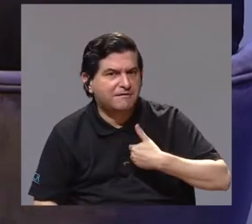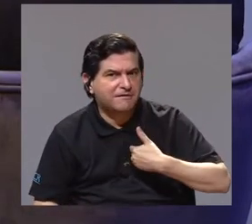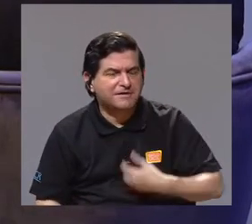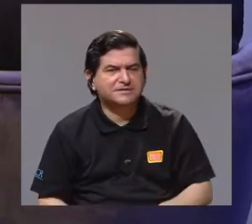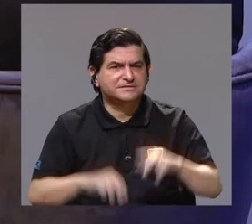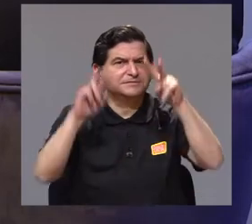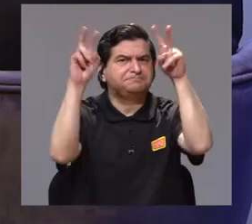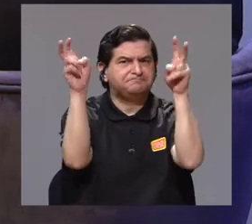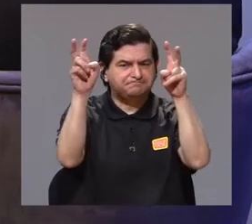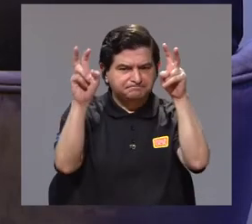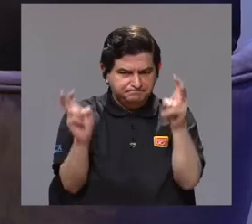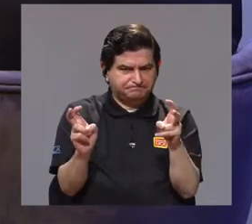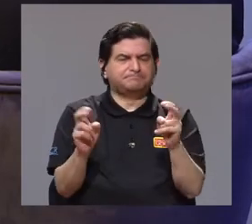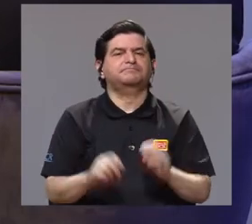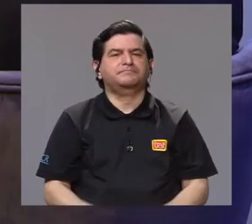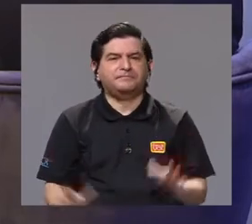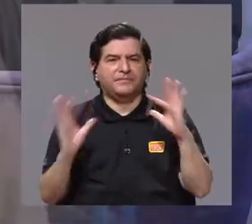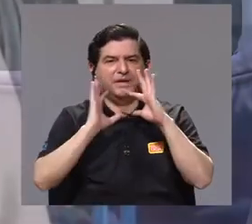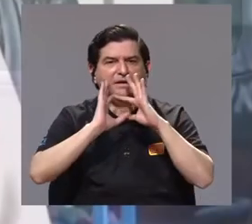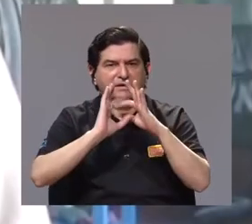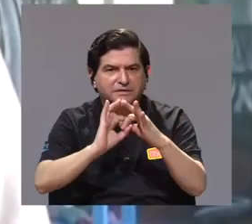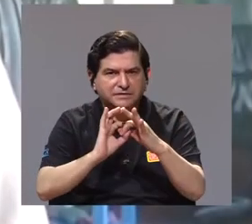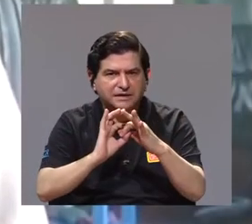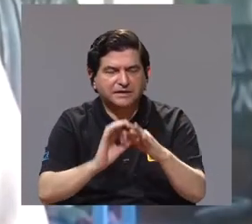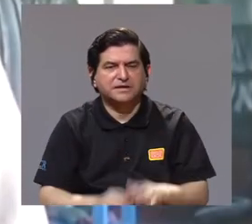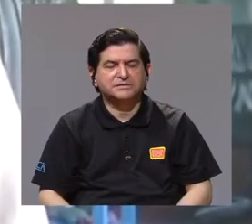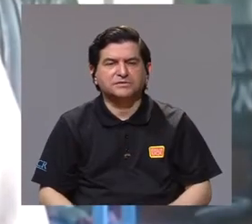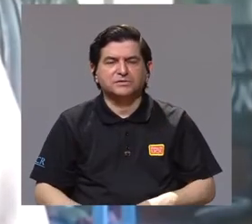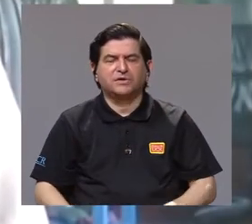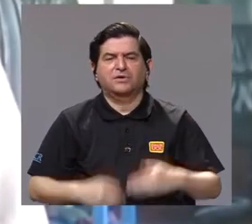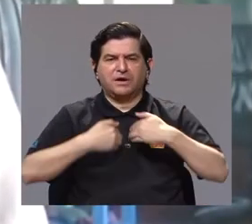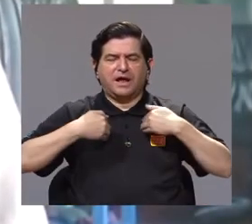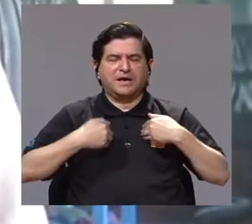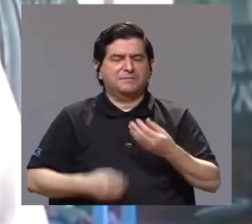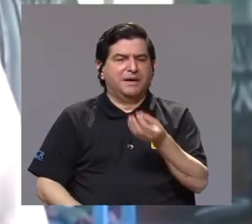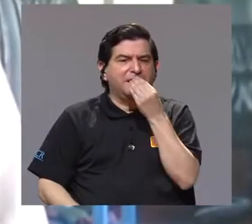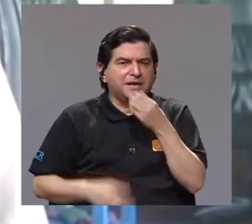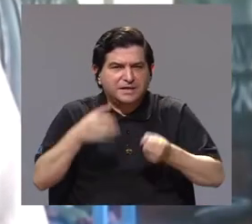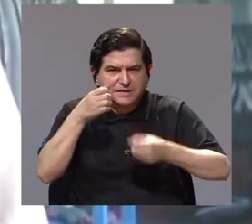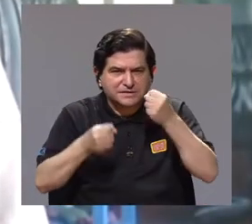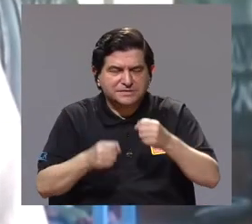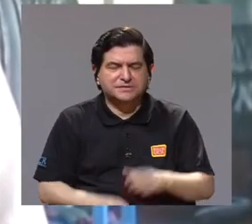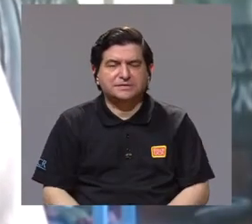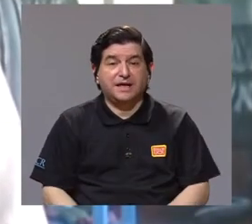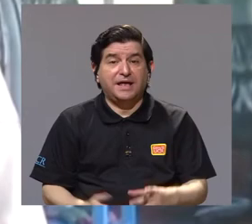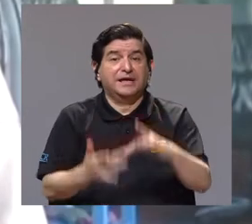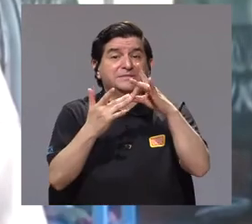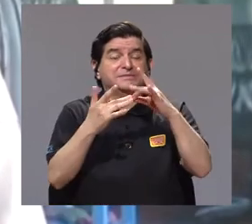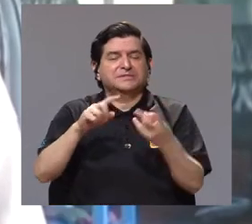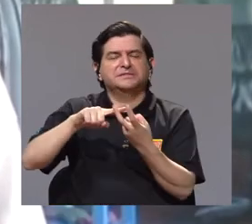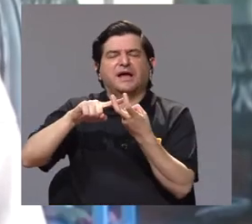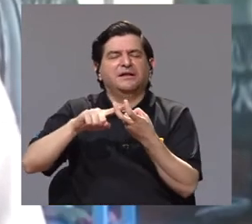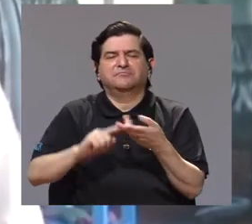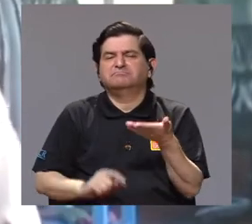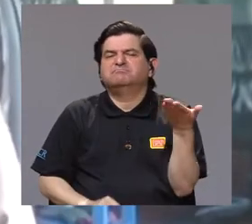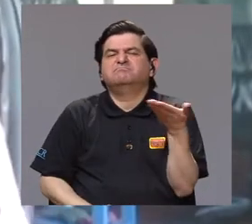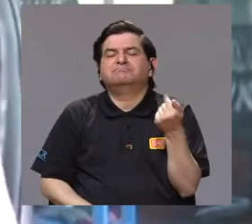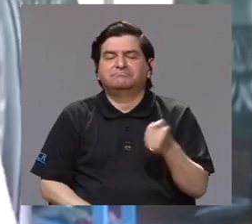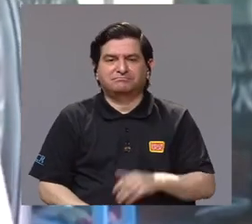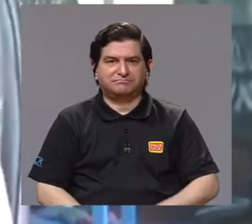interesados en los temas mamíferos en general, específicamente murciélagos?